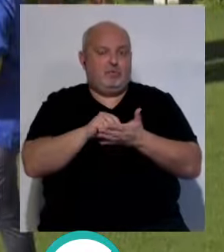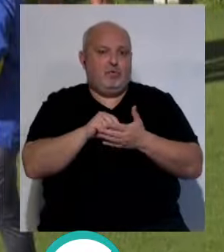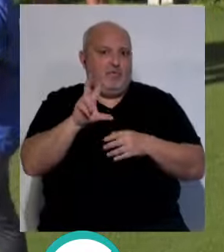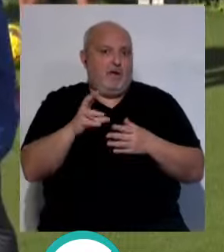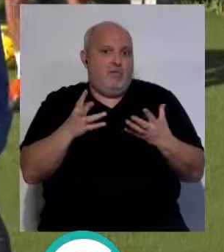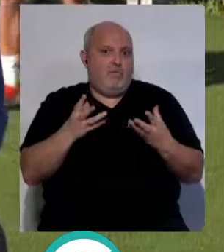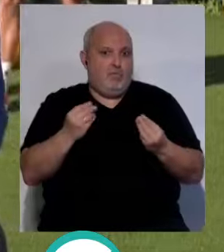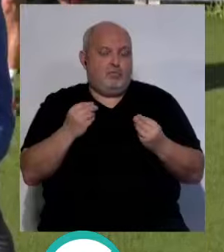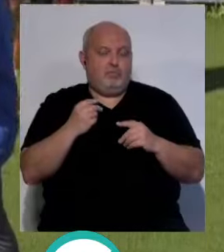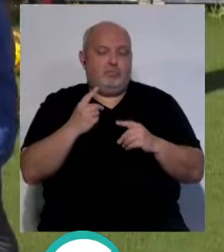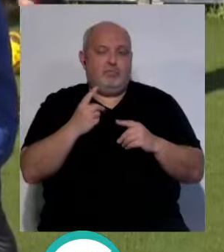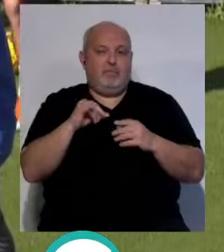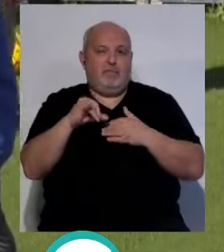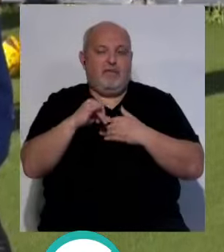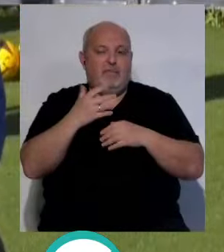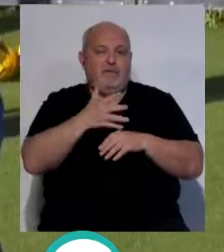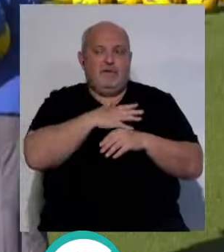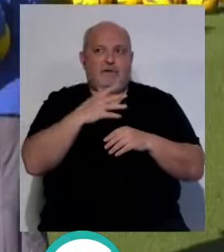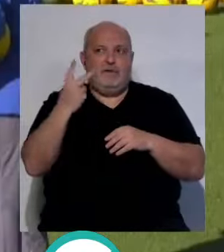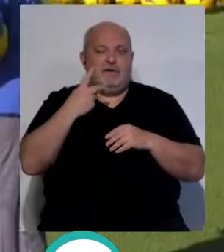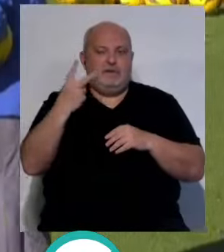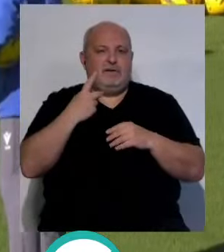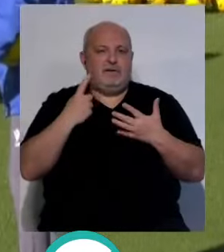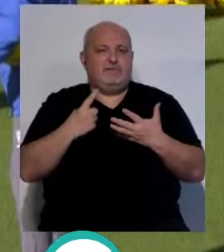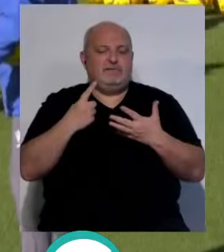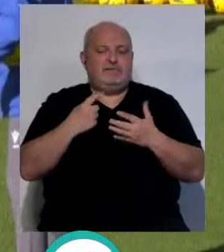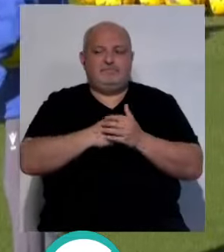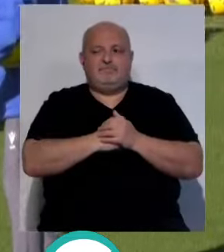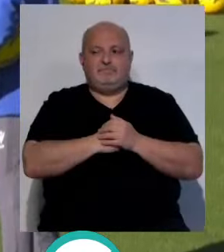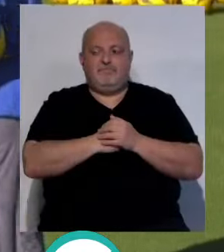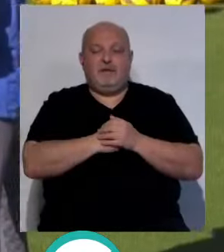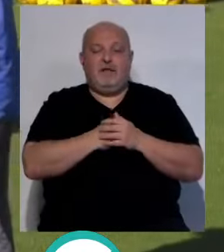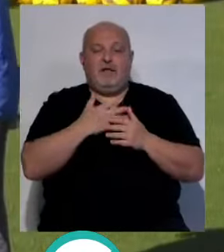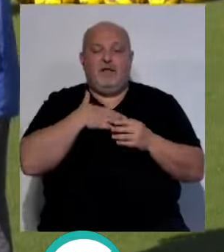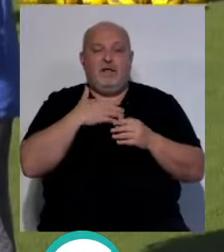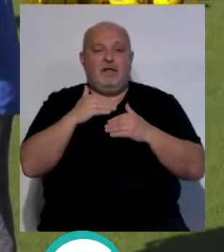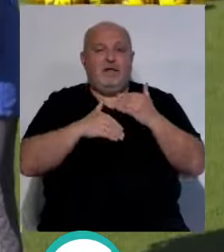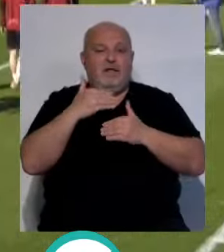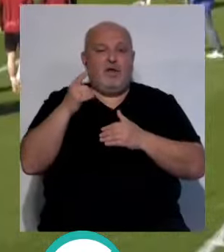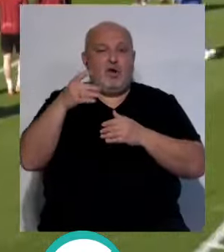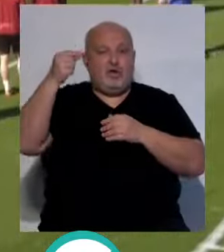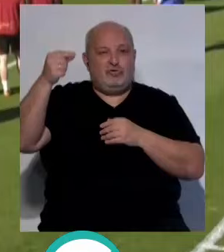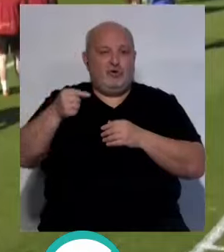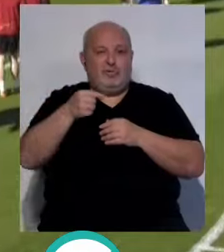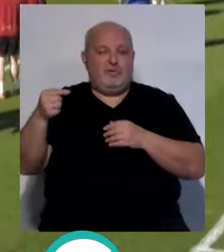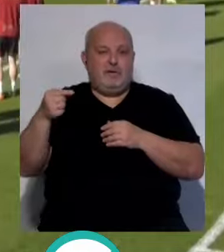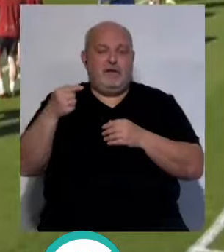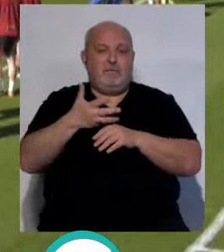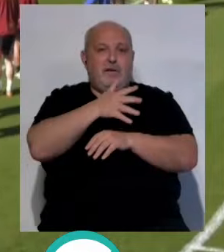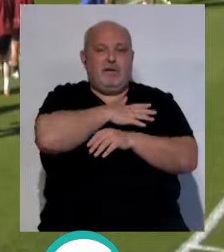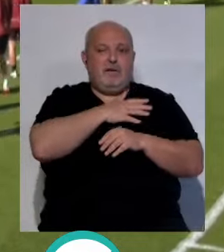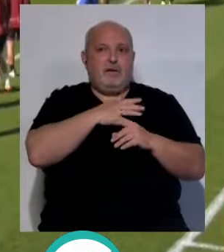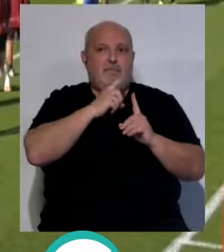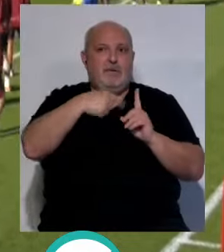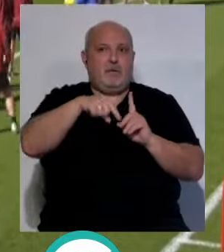nos ponemos un pato a punto con el Mallorca, que nos llevara en un seis puntos. Incluso el gol a veraje, si fuera así, se lo ganaríamos, porque en Mallorca ganamos